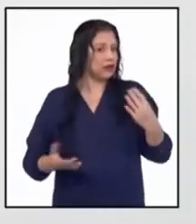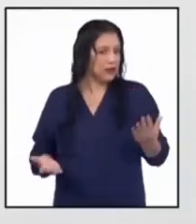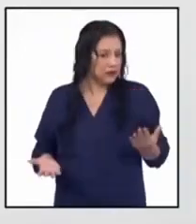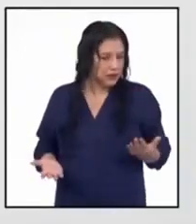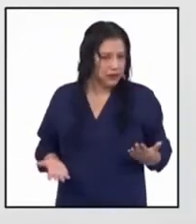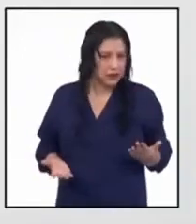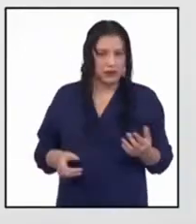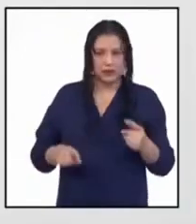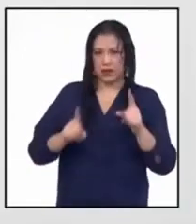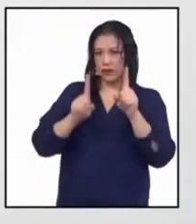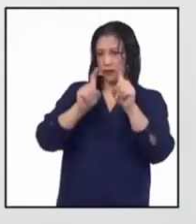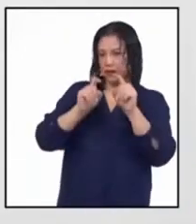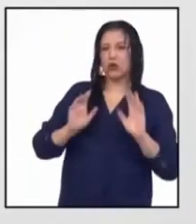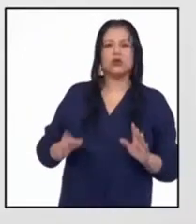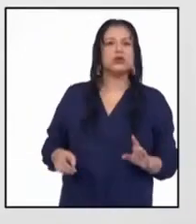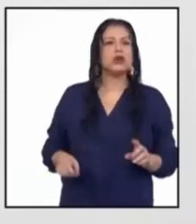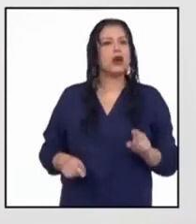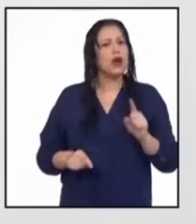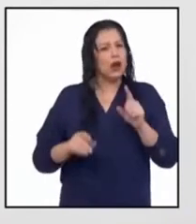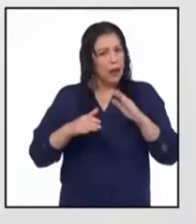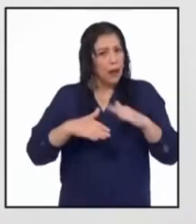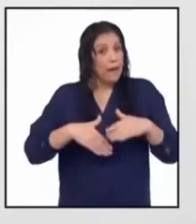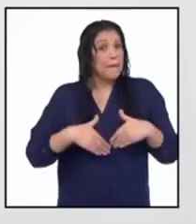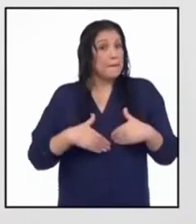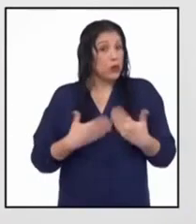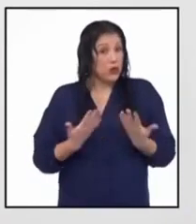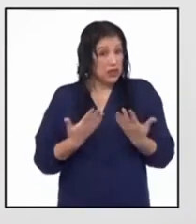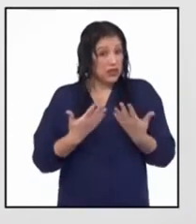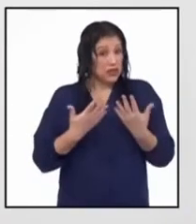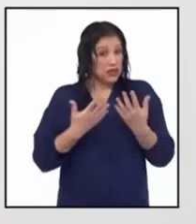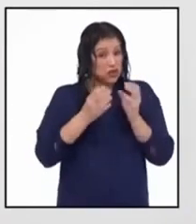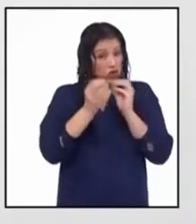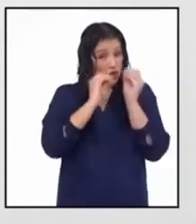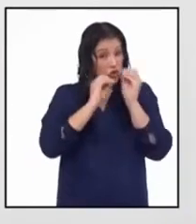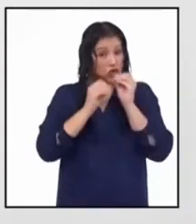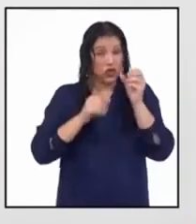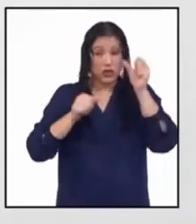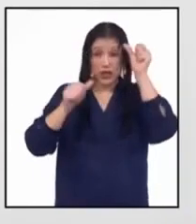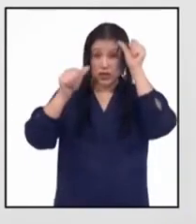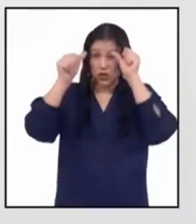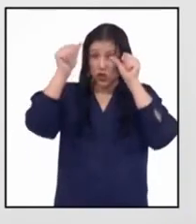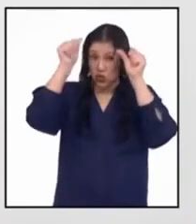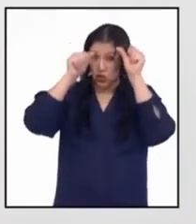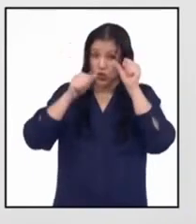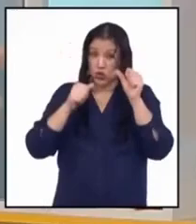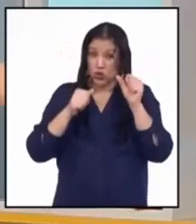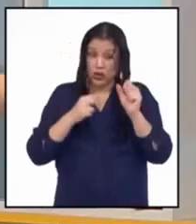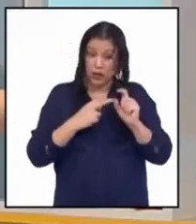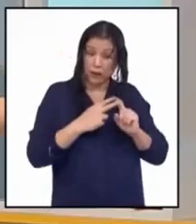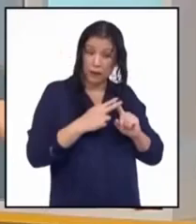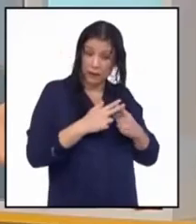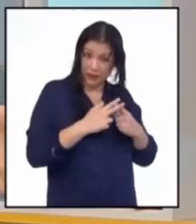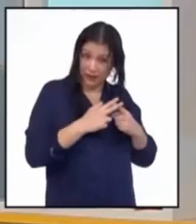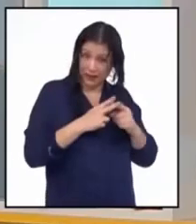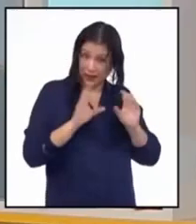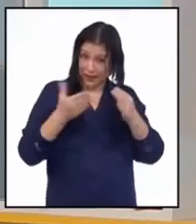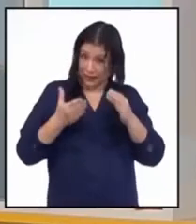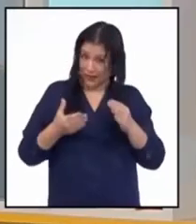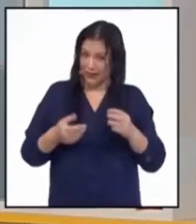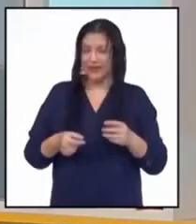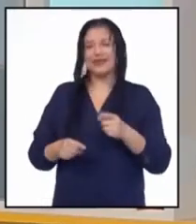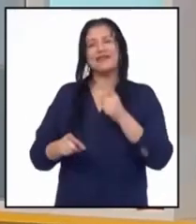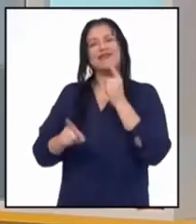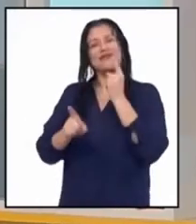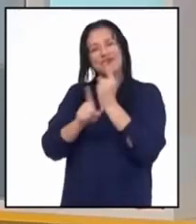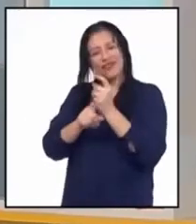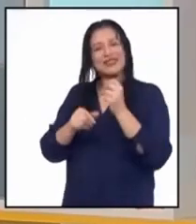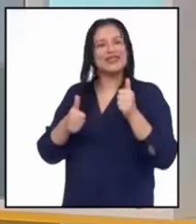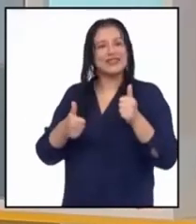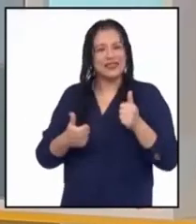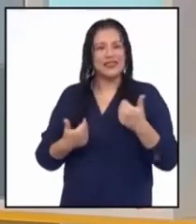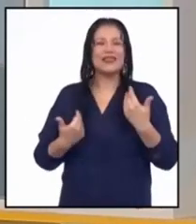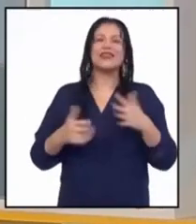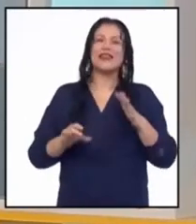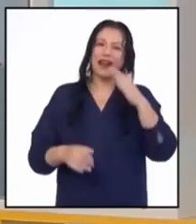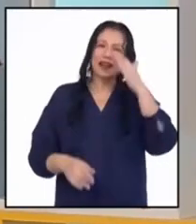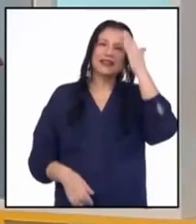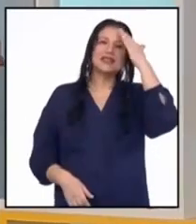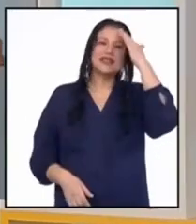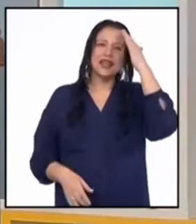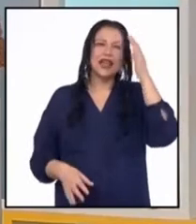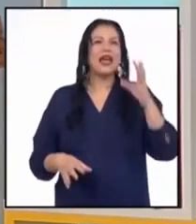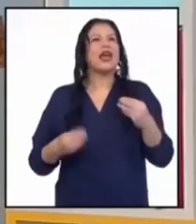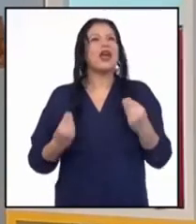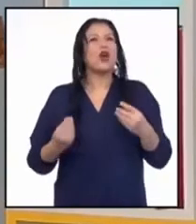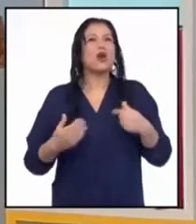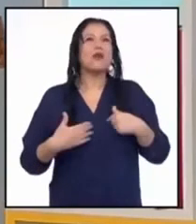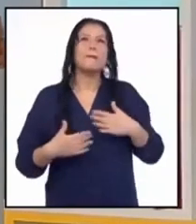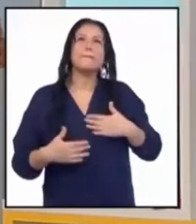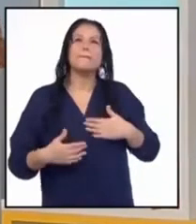Dime, Stephanie, ¿pudiste absolver la duda que tenías al principio? Claro que sí, profesora. Ya sé cómo puedo citar el